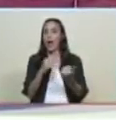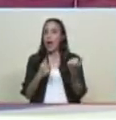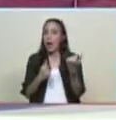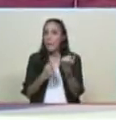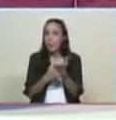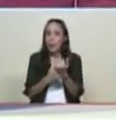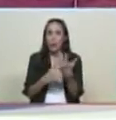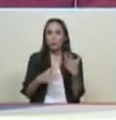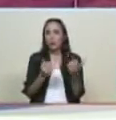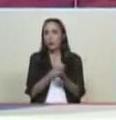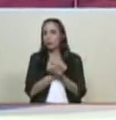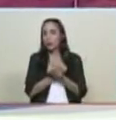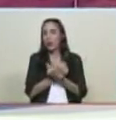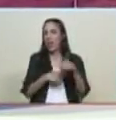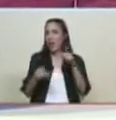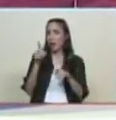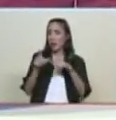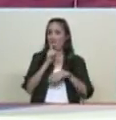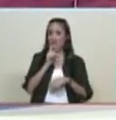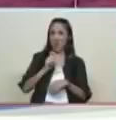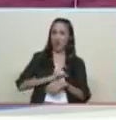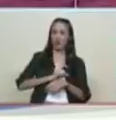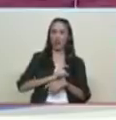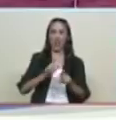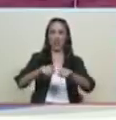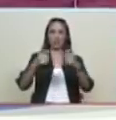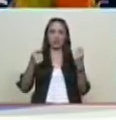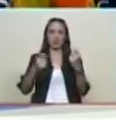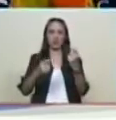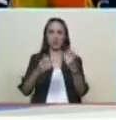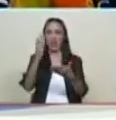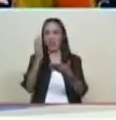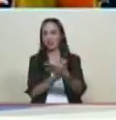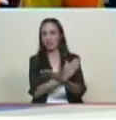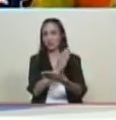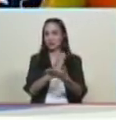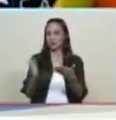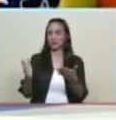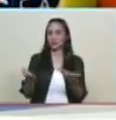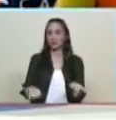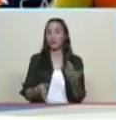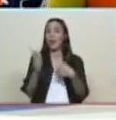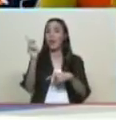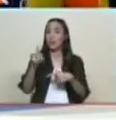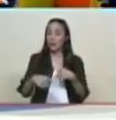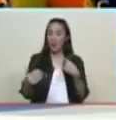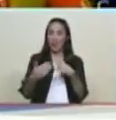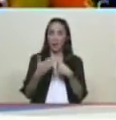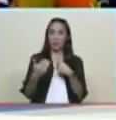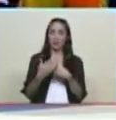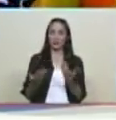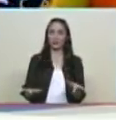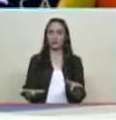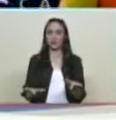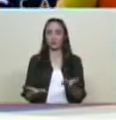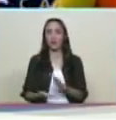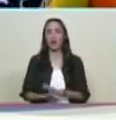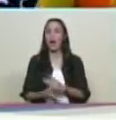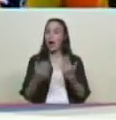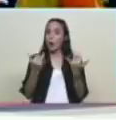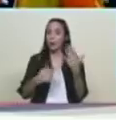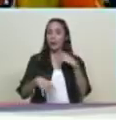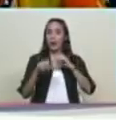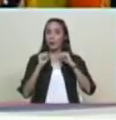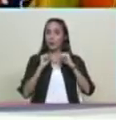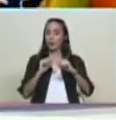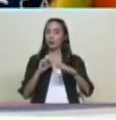con alegría los que odian destruyen y dividen por eso todo el tiempo y amenazan y amenazan por eso esa fuerza